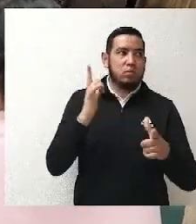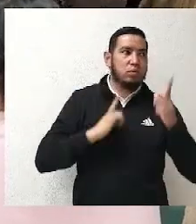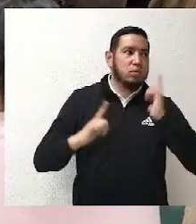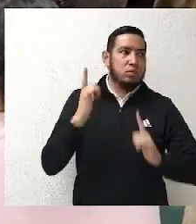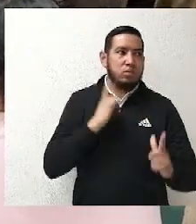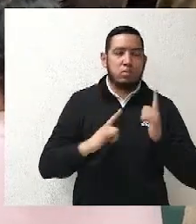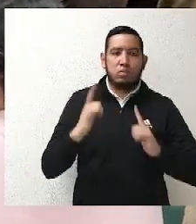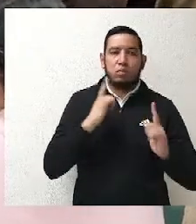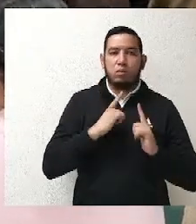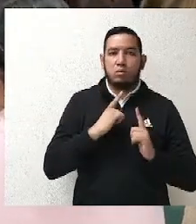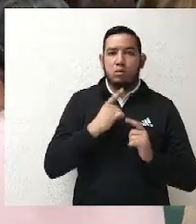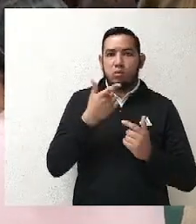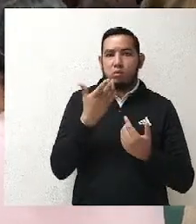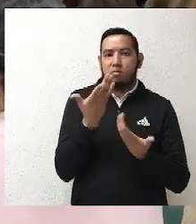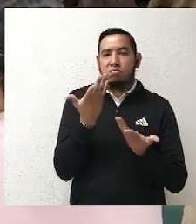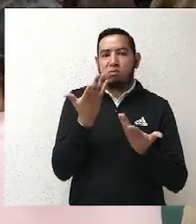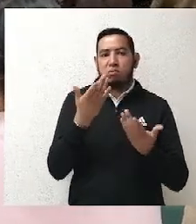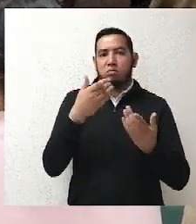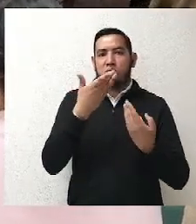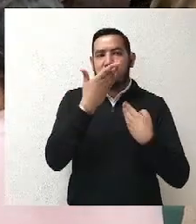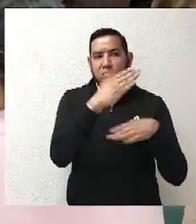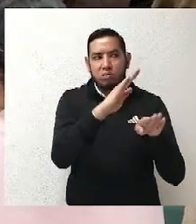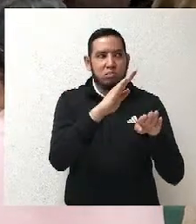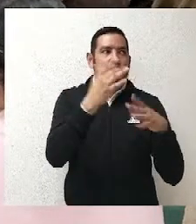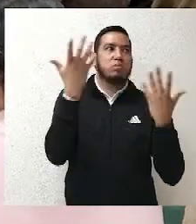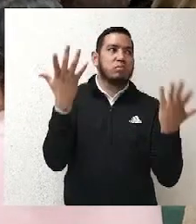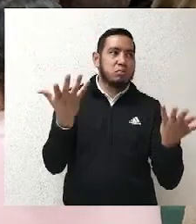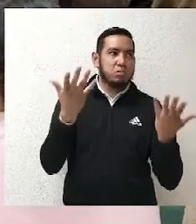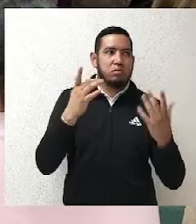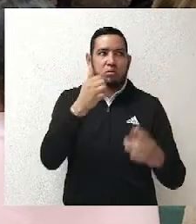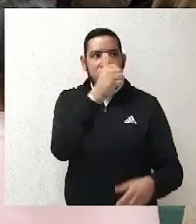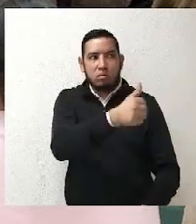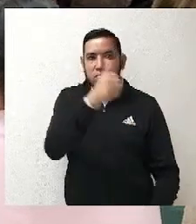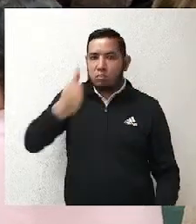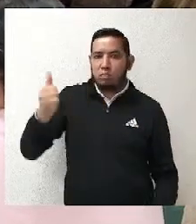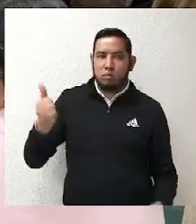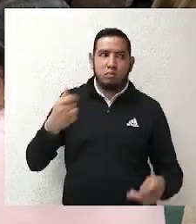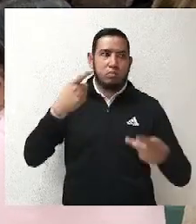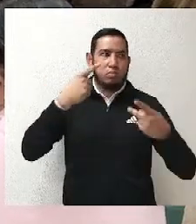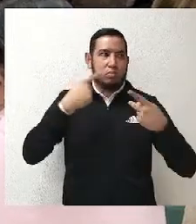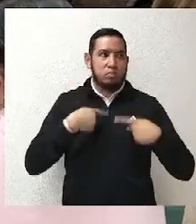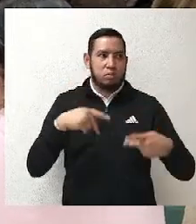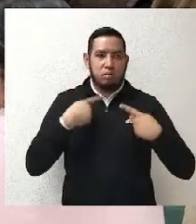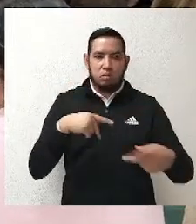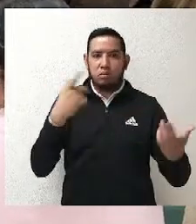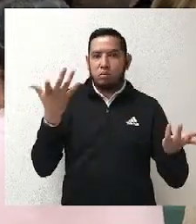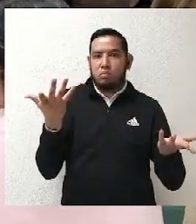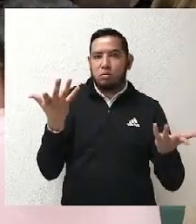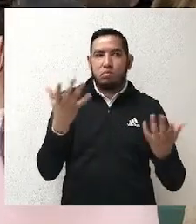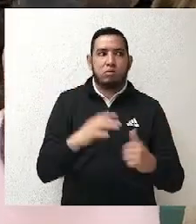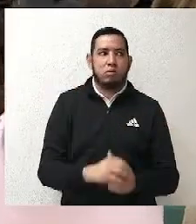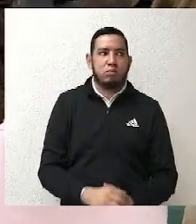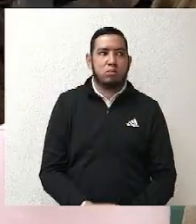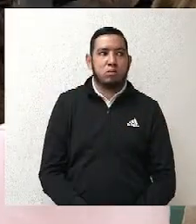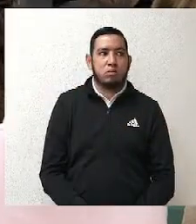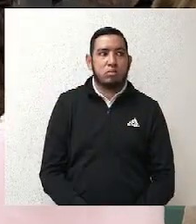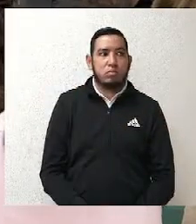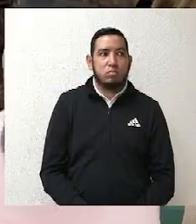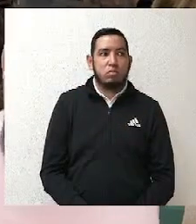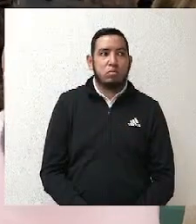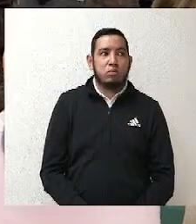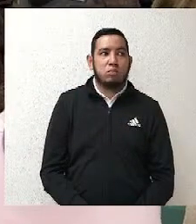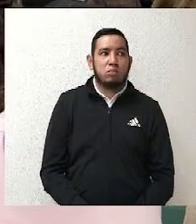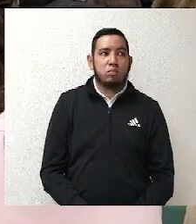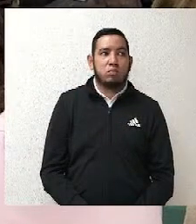un planteamiento el actor en el que decía, oye, es que me estás revocando la improcedencia,